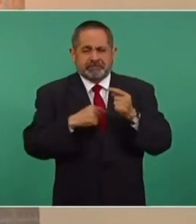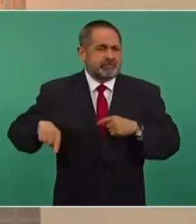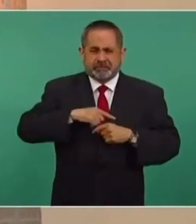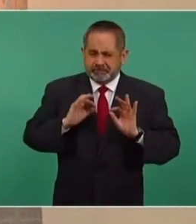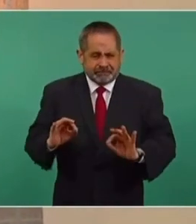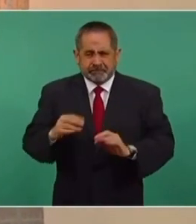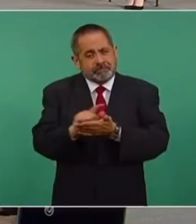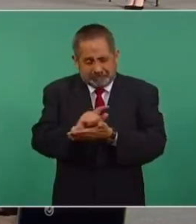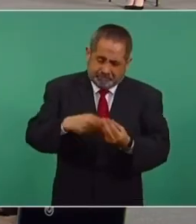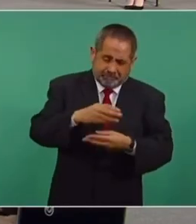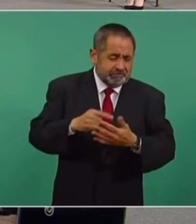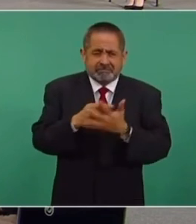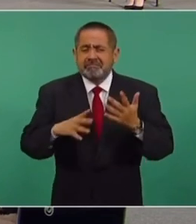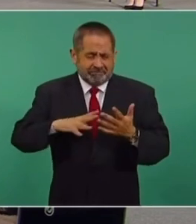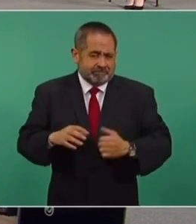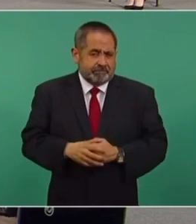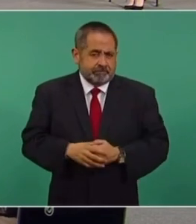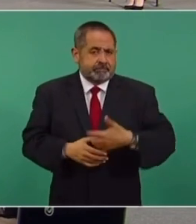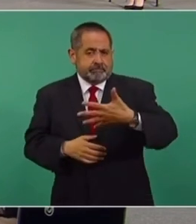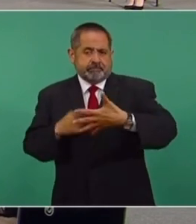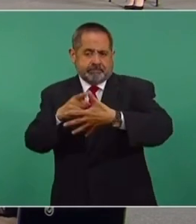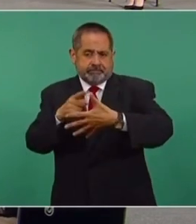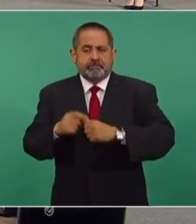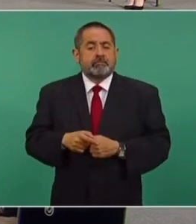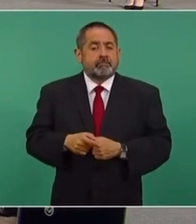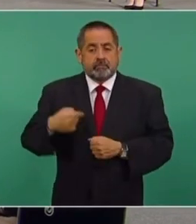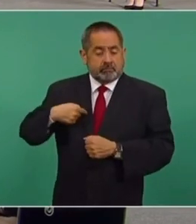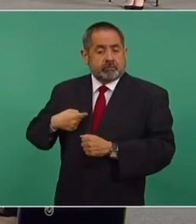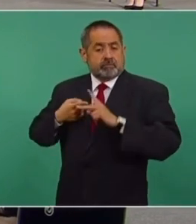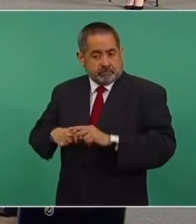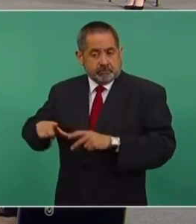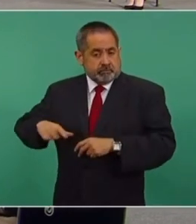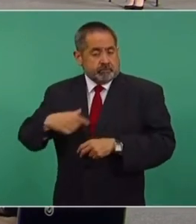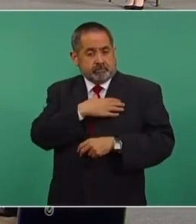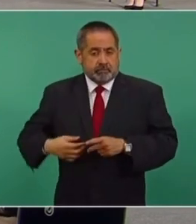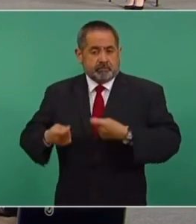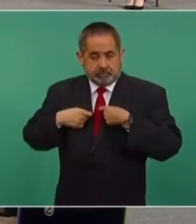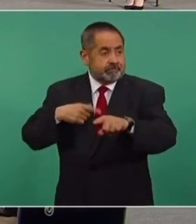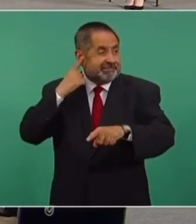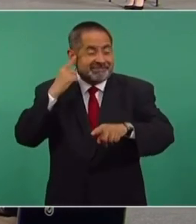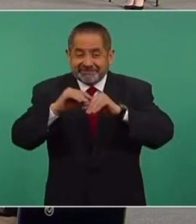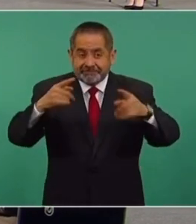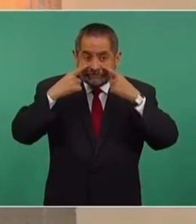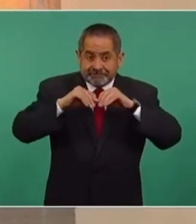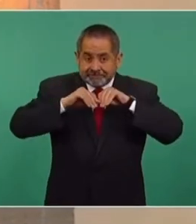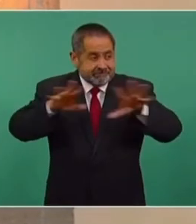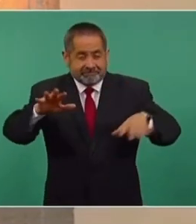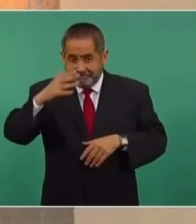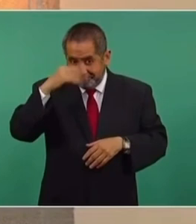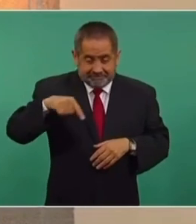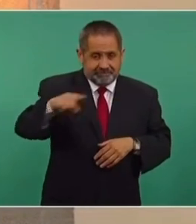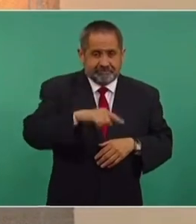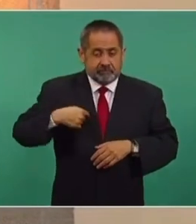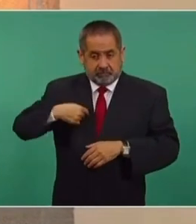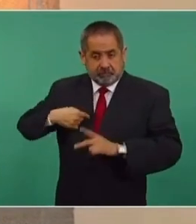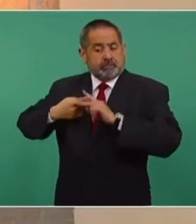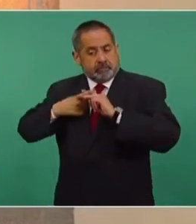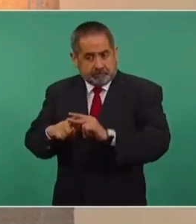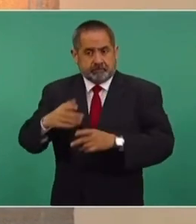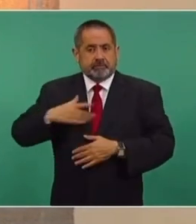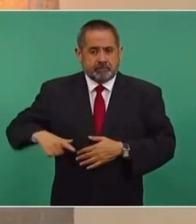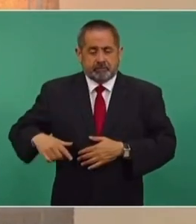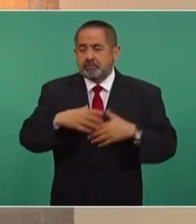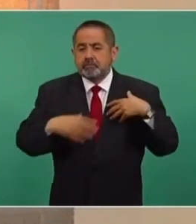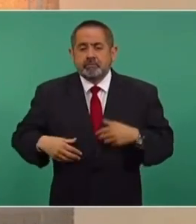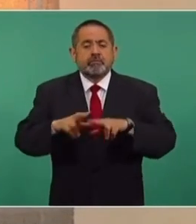cadena de valor del sector hidrocarburos. 5. Agrego que desde que llegamos al gobierno, que se oiga bien y que se oiga lejos. Desde que llegamos al gobierno